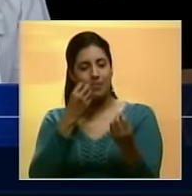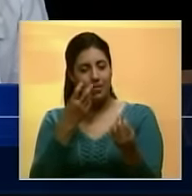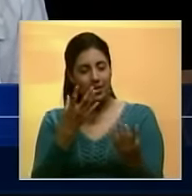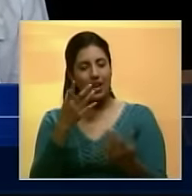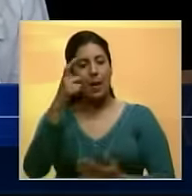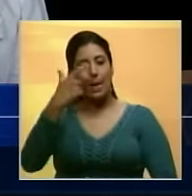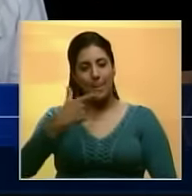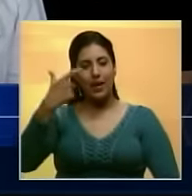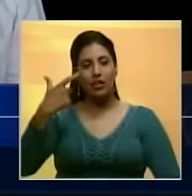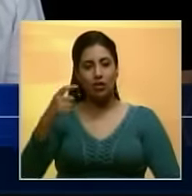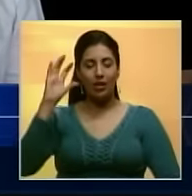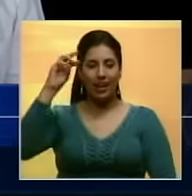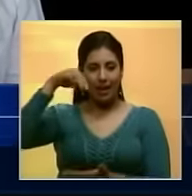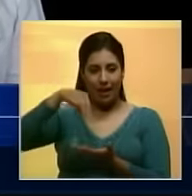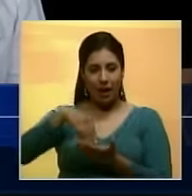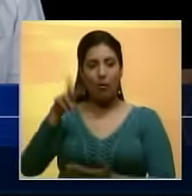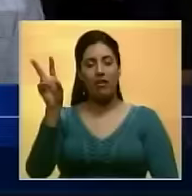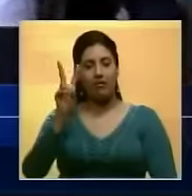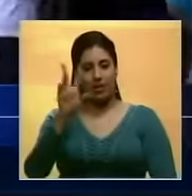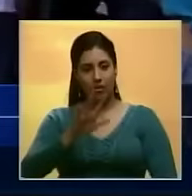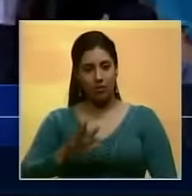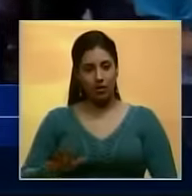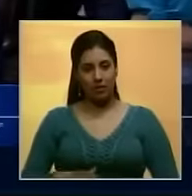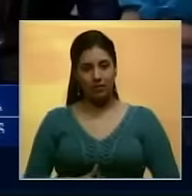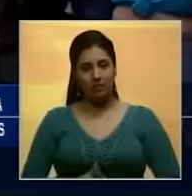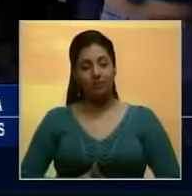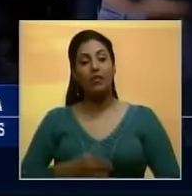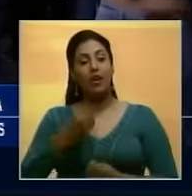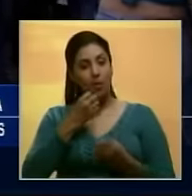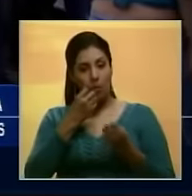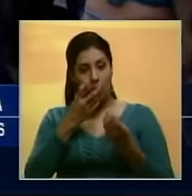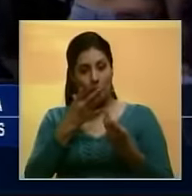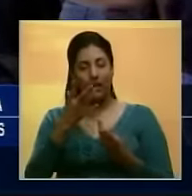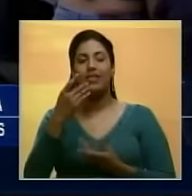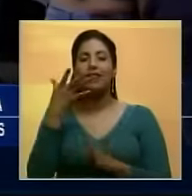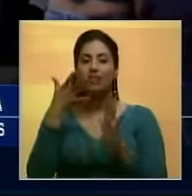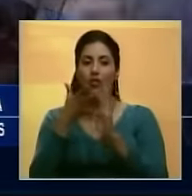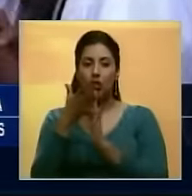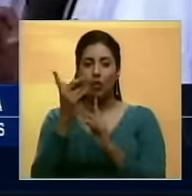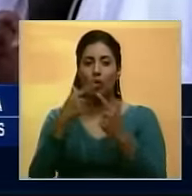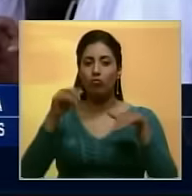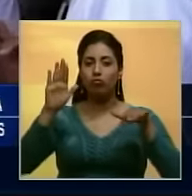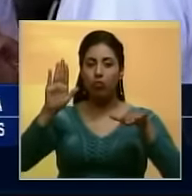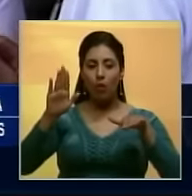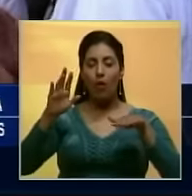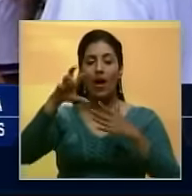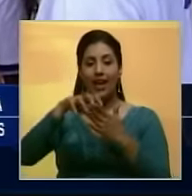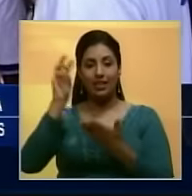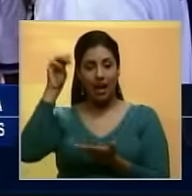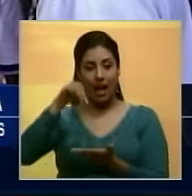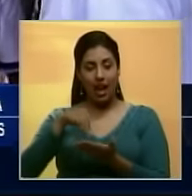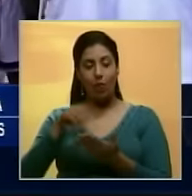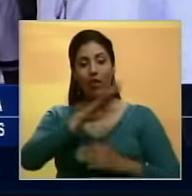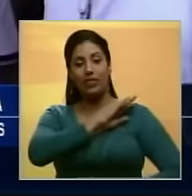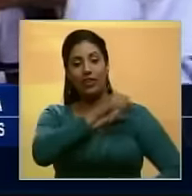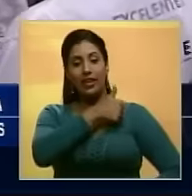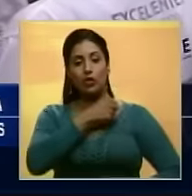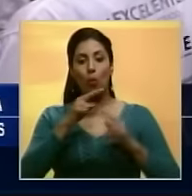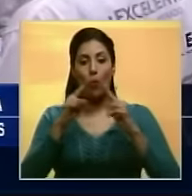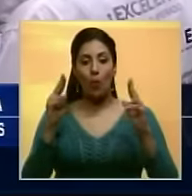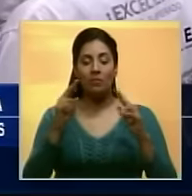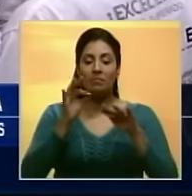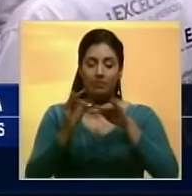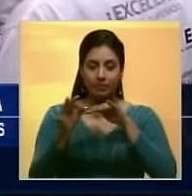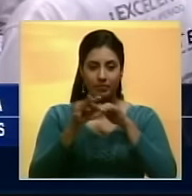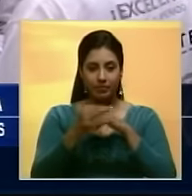de los aragüeños y los venezolanos. Estas declaraciones se las ofreció durante la juramentación en el estado de Aragua de la directiva de Puente en